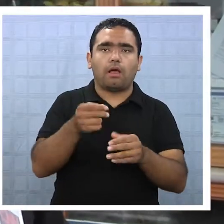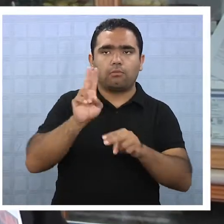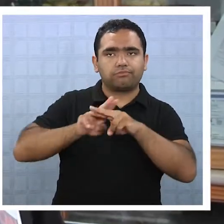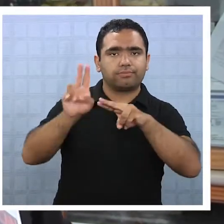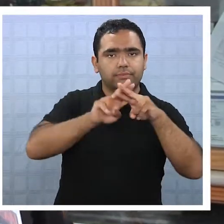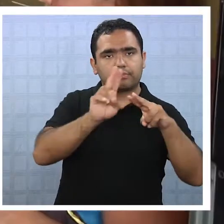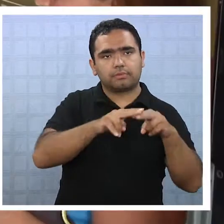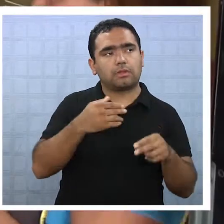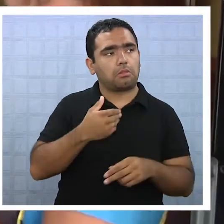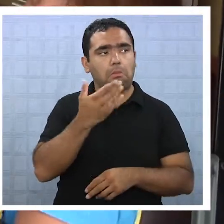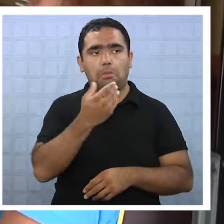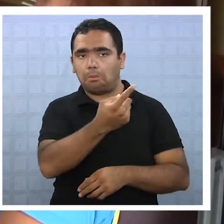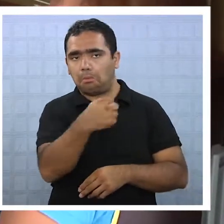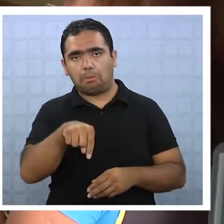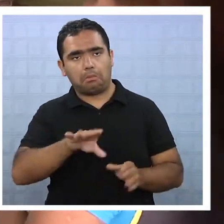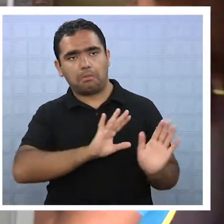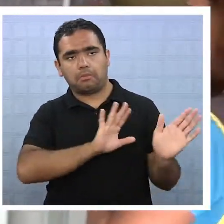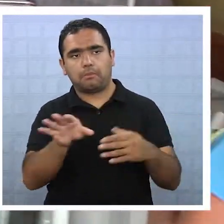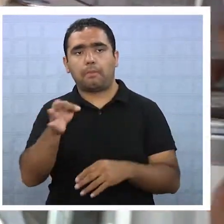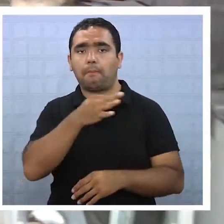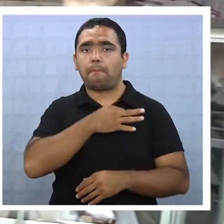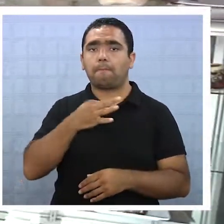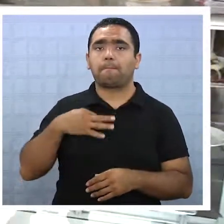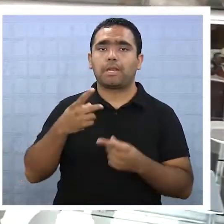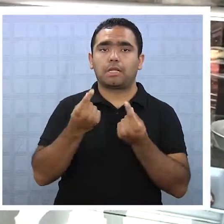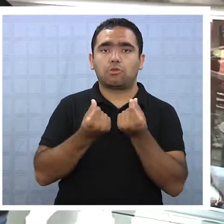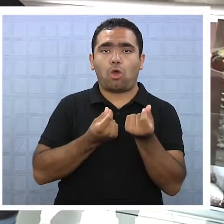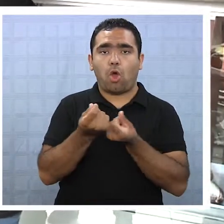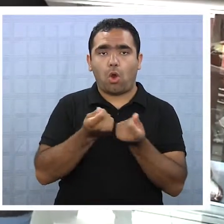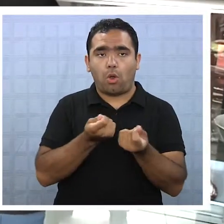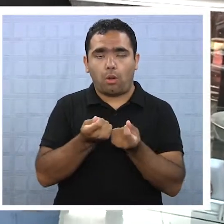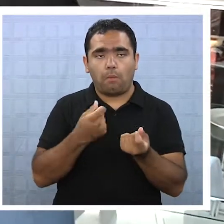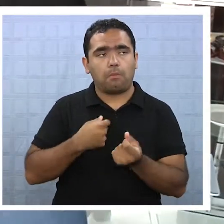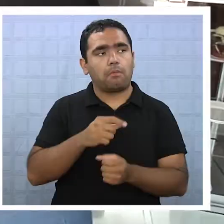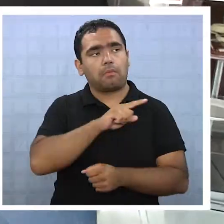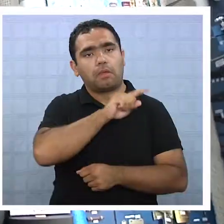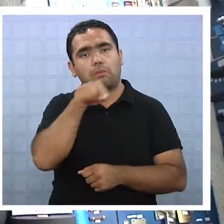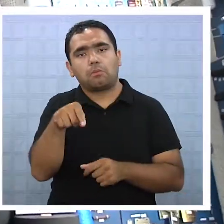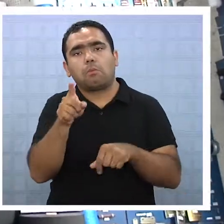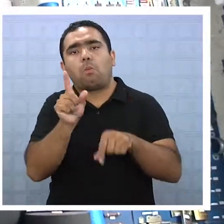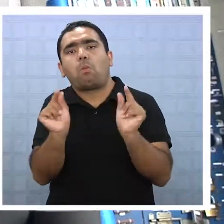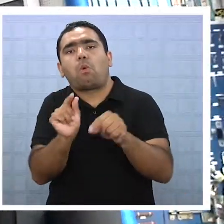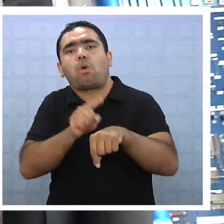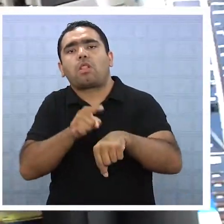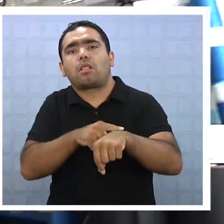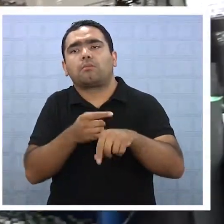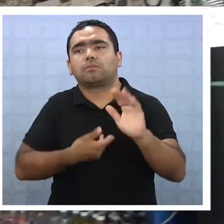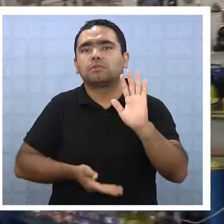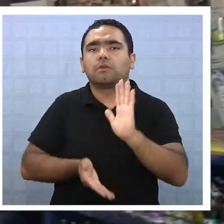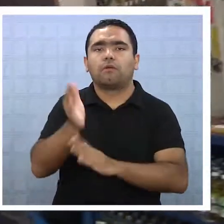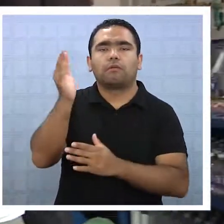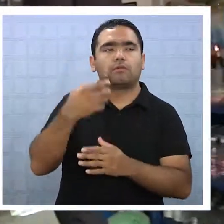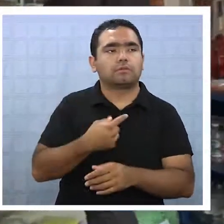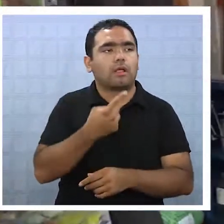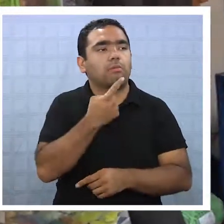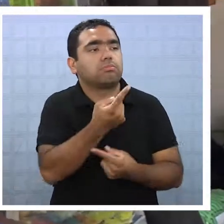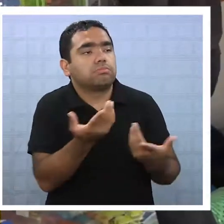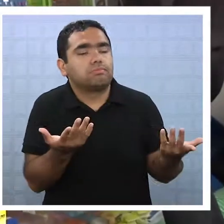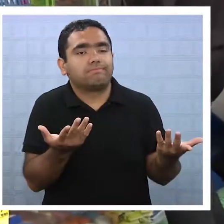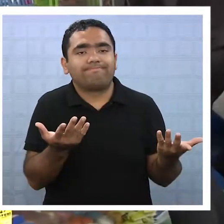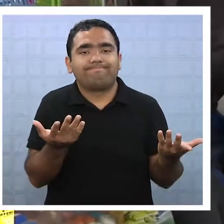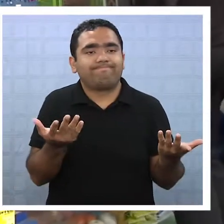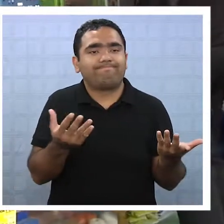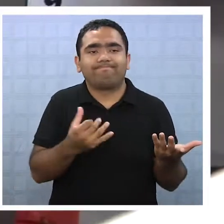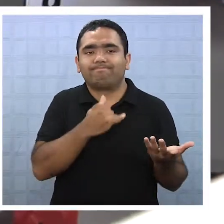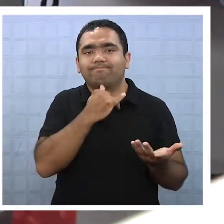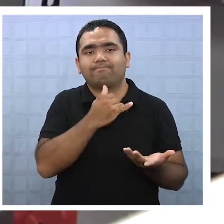tampoco han venido. El ministro de Economía estuvo brevemente en la ciudad, por lo que no pudo ser consultado respecto a esta materia. Sí hubo